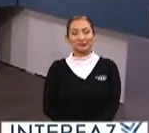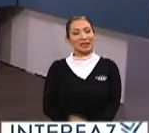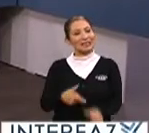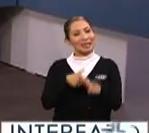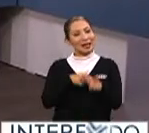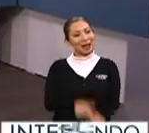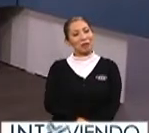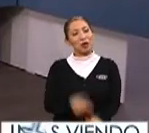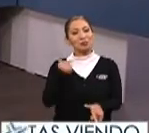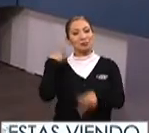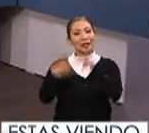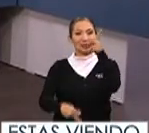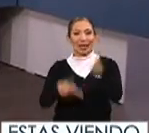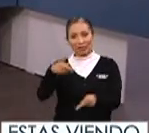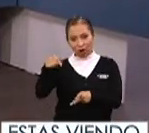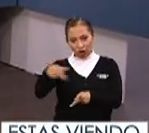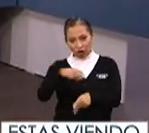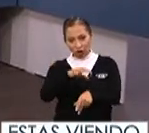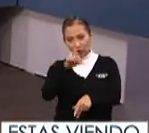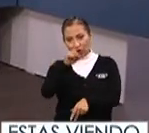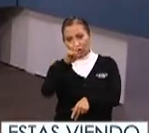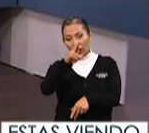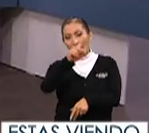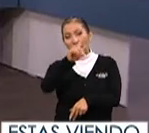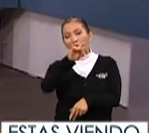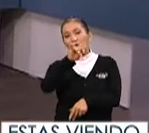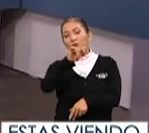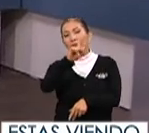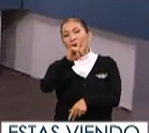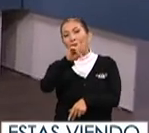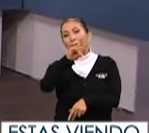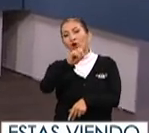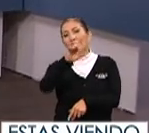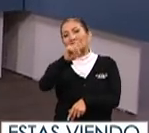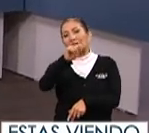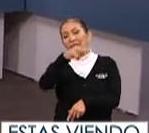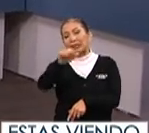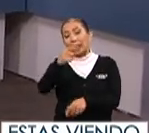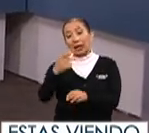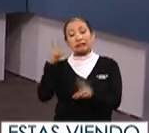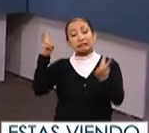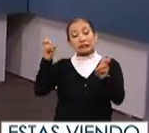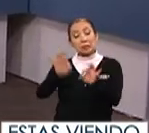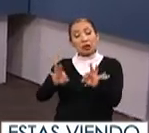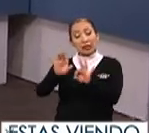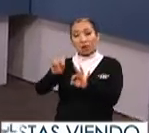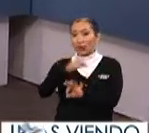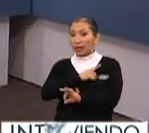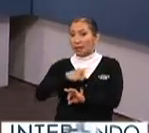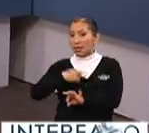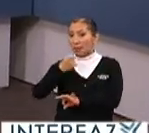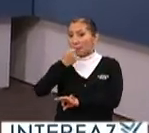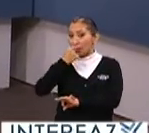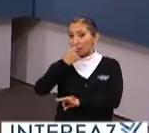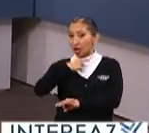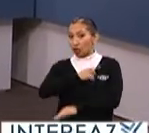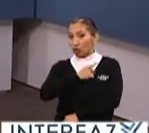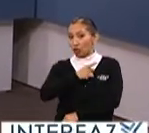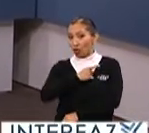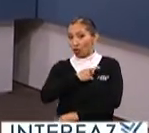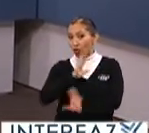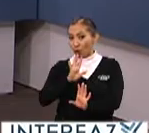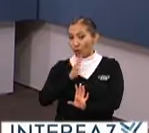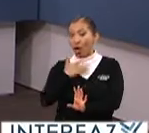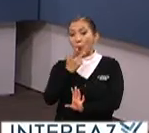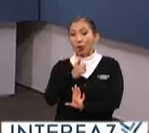seguimos seguimos platicando con el doctor Pablo Castañeda sobre la importancia de no automedicarnos porque estamos creando